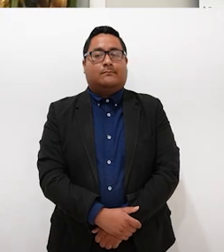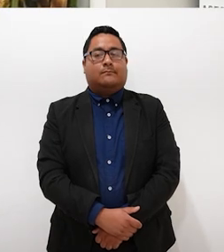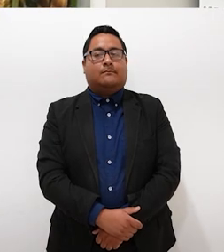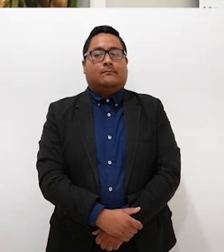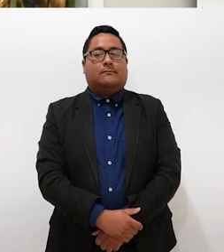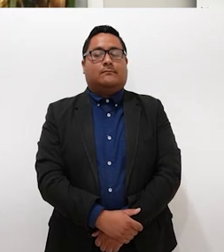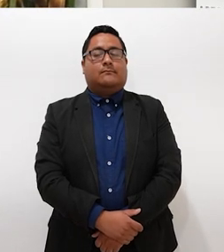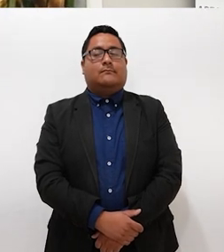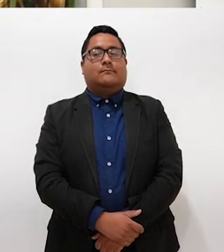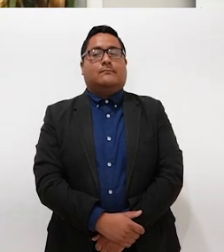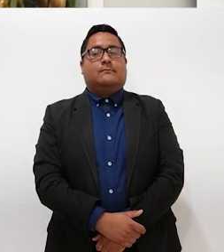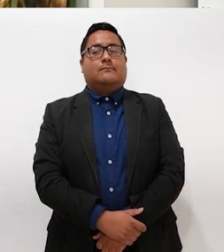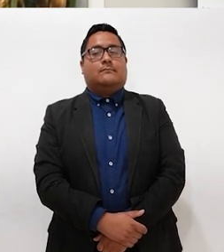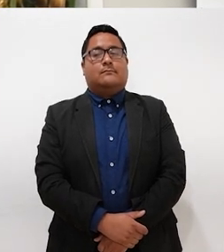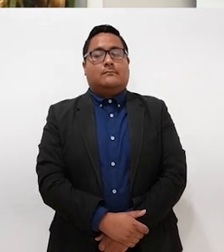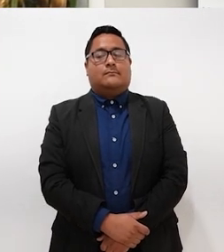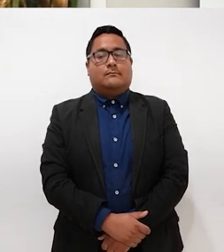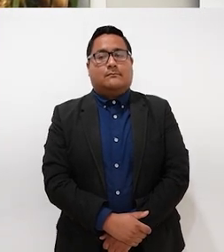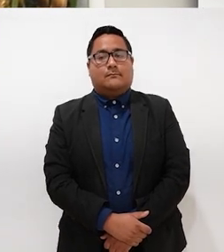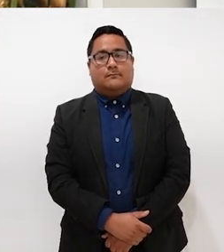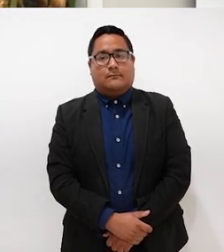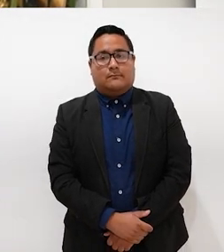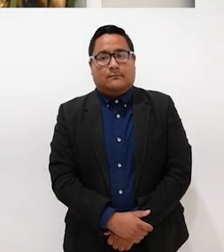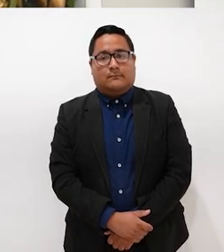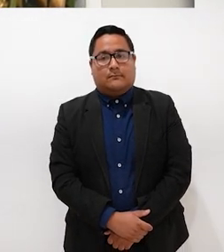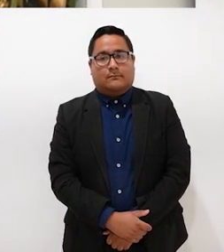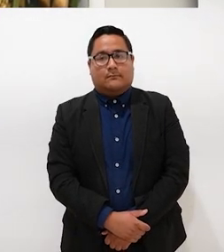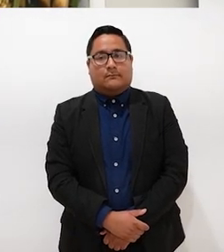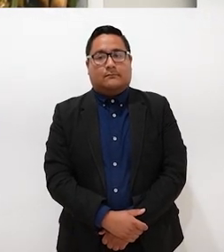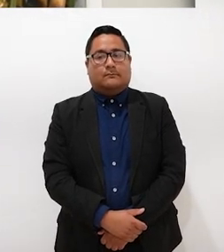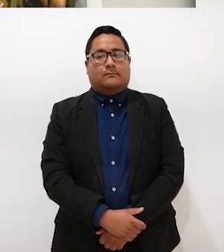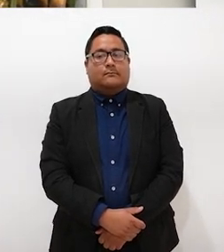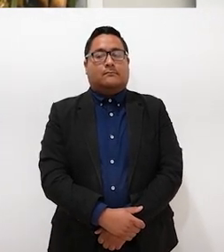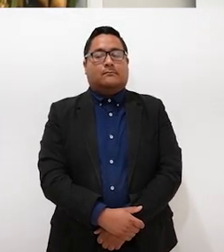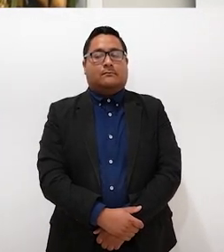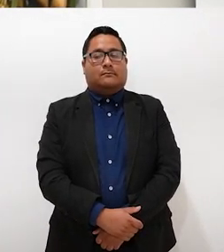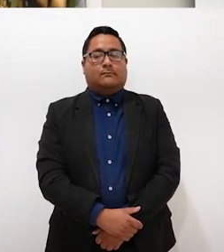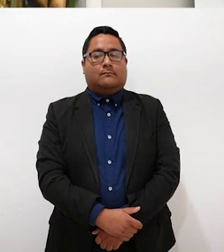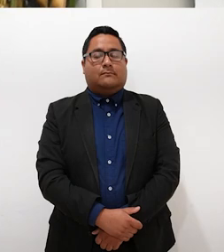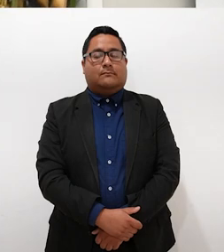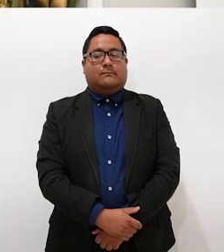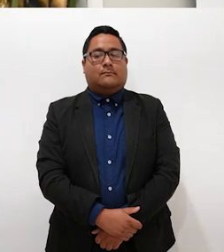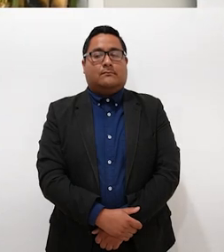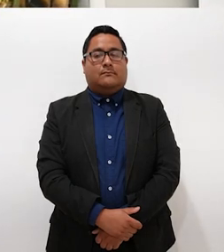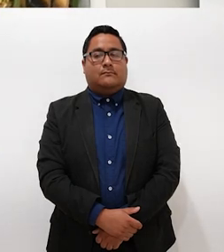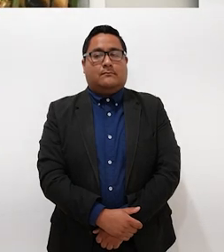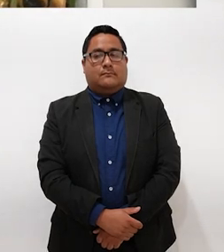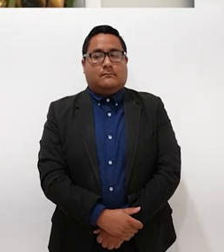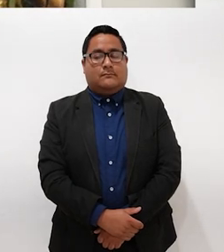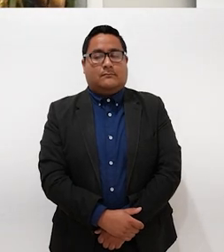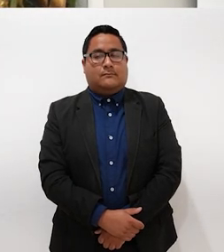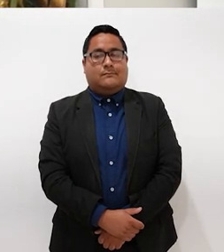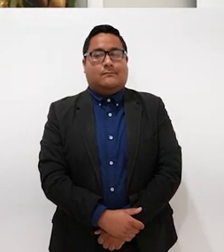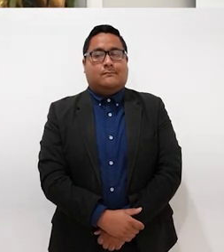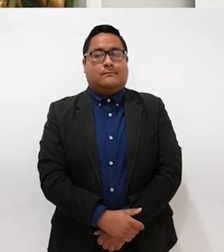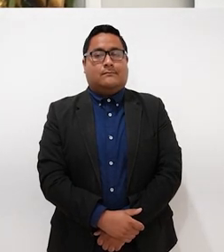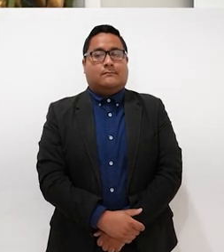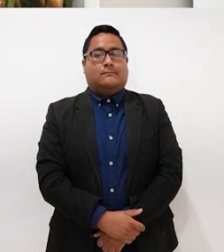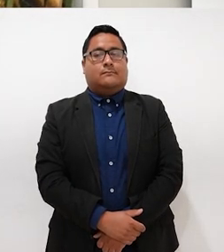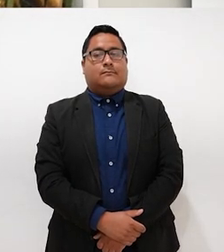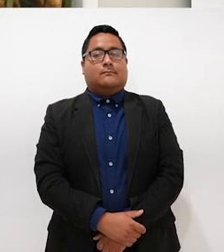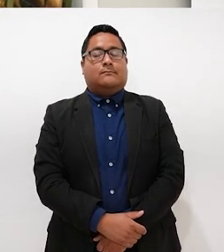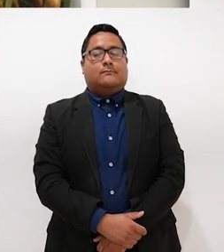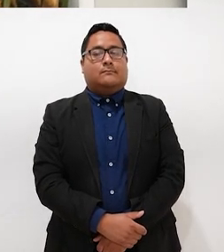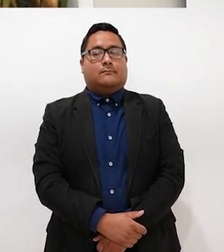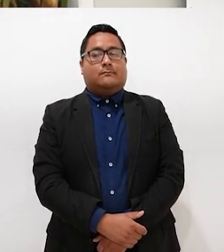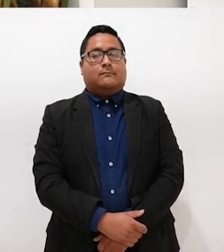acuerdos. Esperamos que después se vayan concretando estas cosas, es bastante importante prestarle atención, ¿verdad? Para el beneficio de las personas sordas,